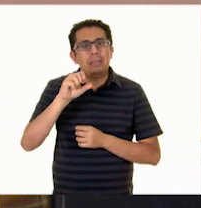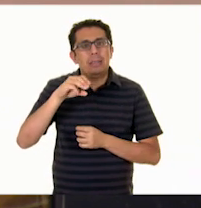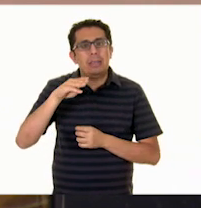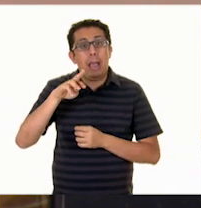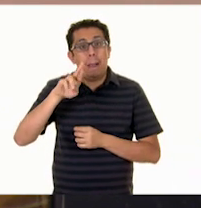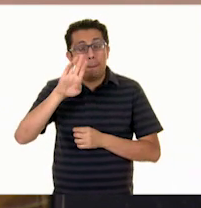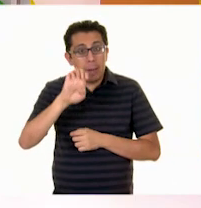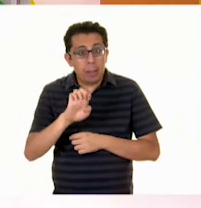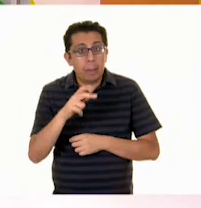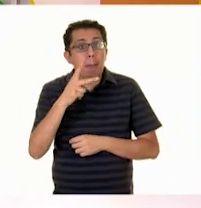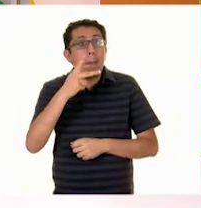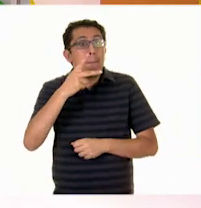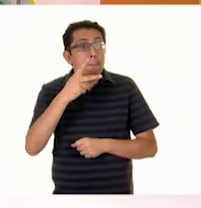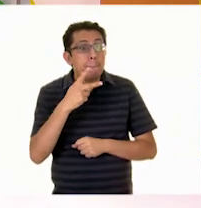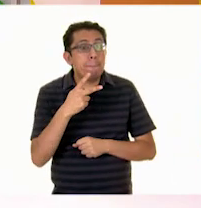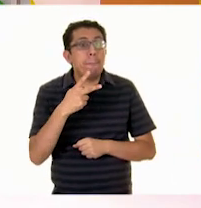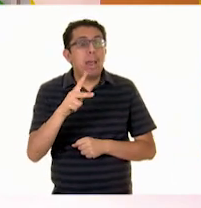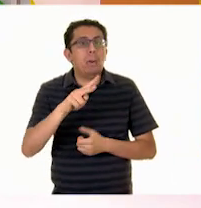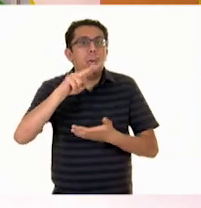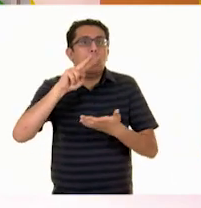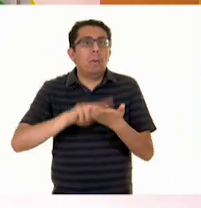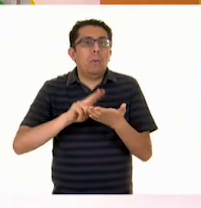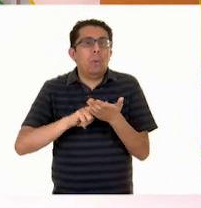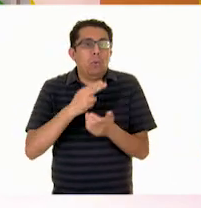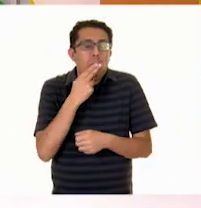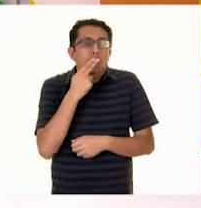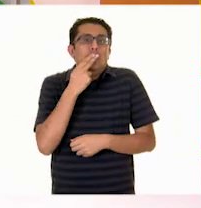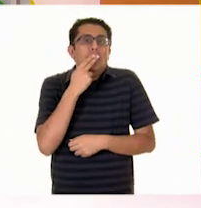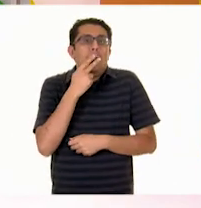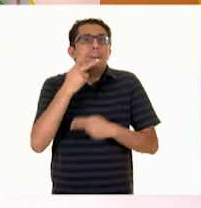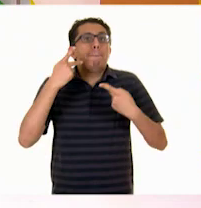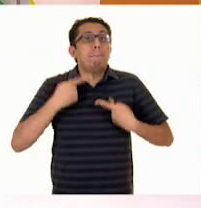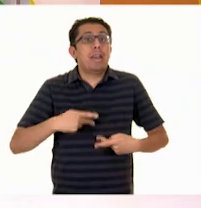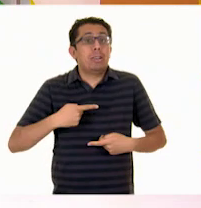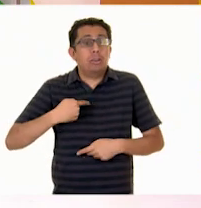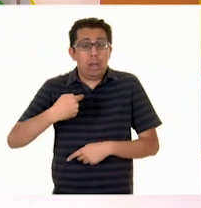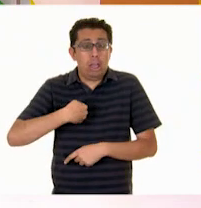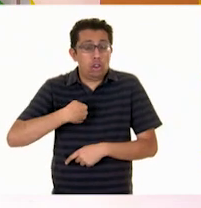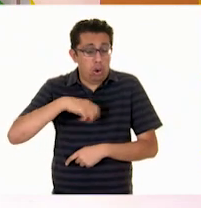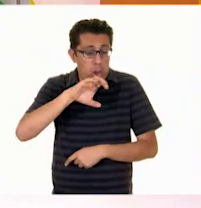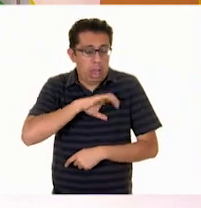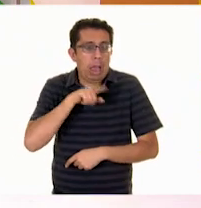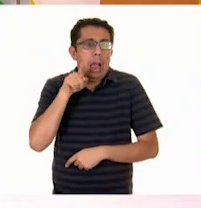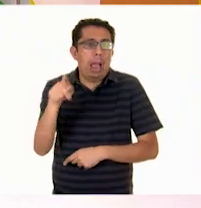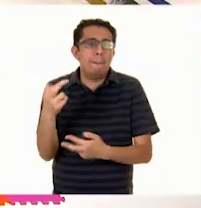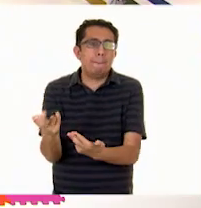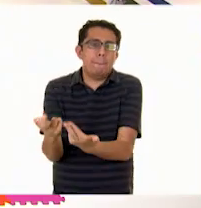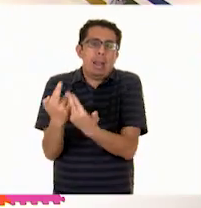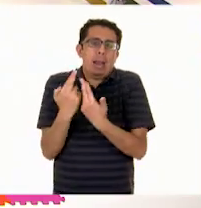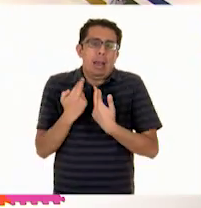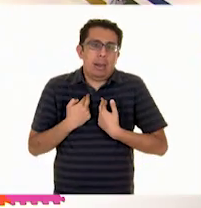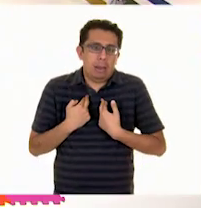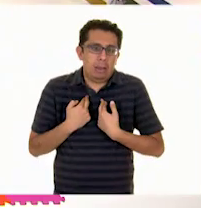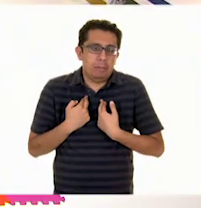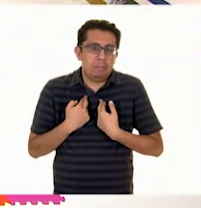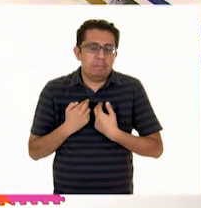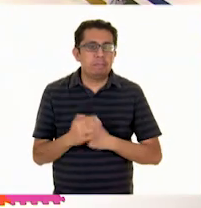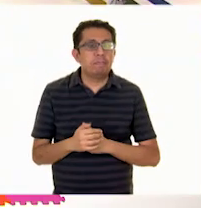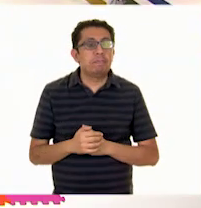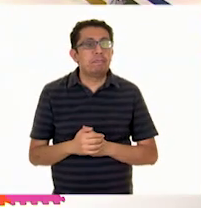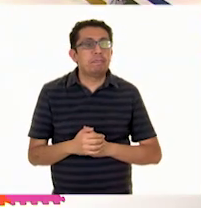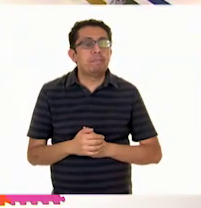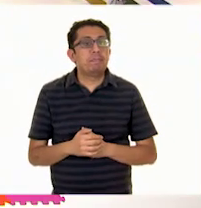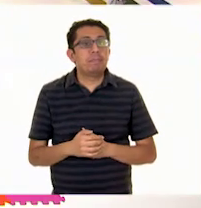tiene el valor porque me la regaló alguien que yo quiero mucho. ¿Cómo ves? Mira,